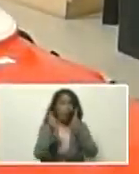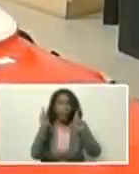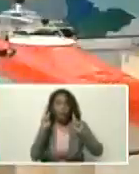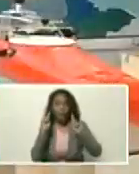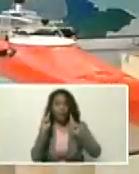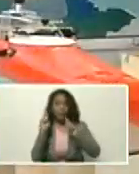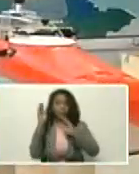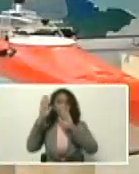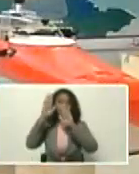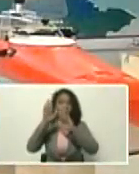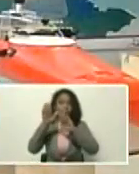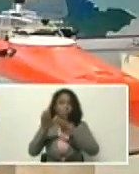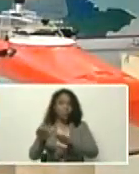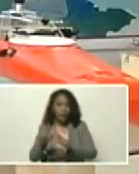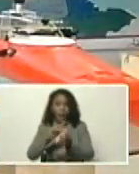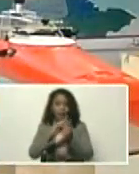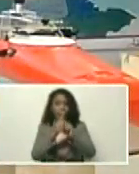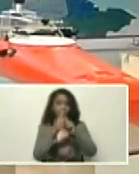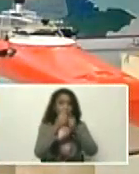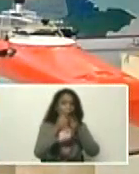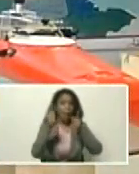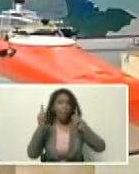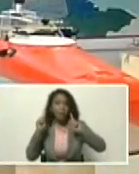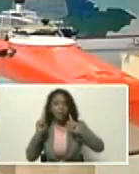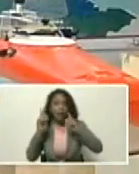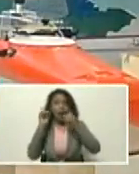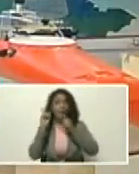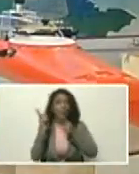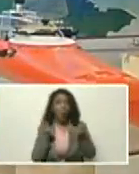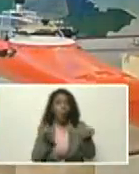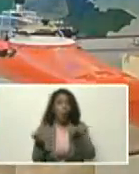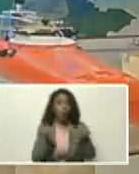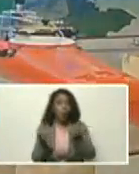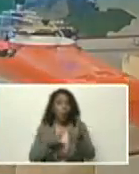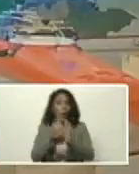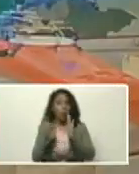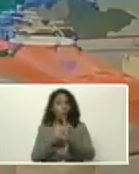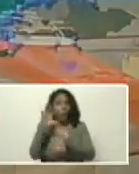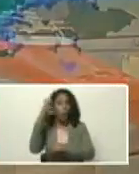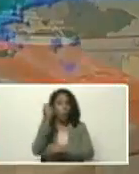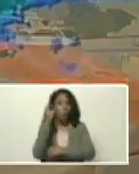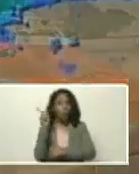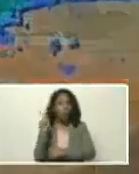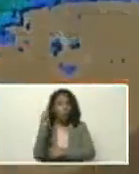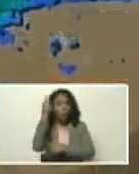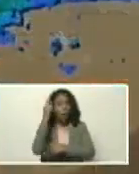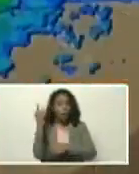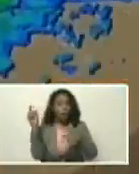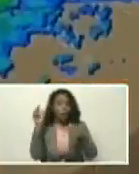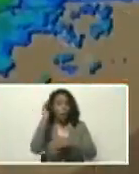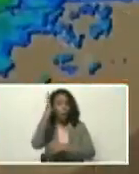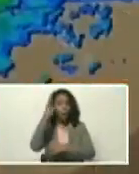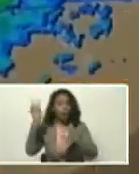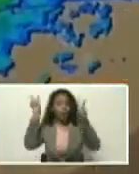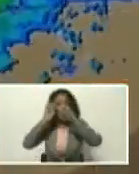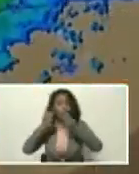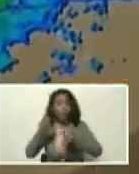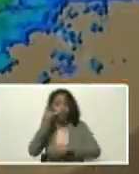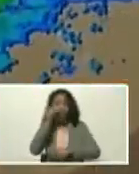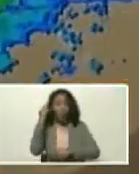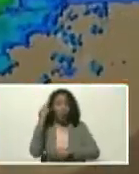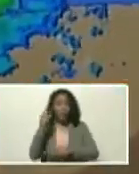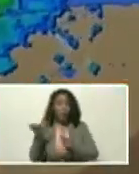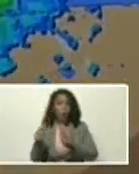mitigar, el cambio climático, y es justamente, lo que nosotros, hemos logrado, con este primer congreso, de investigadores, y investigadoras,